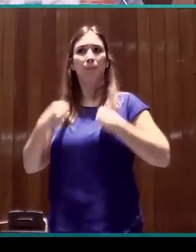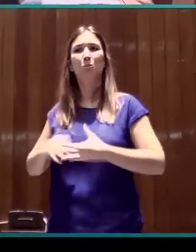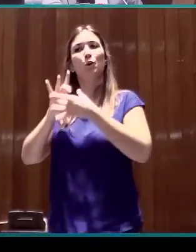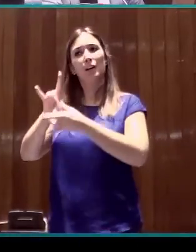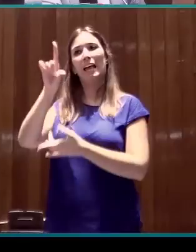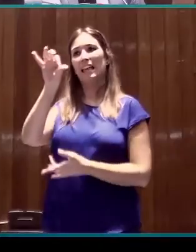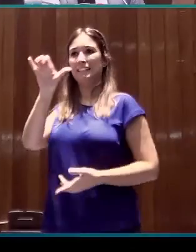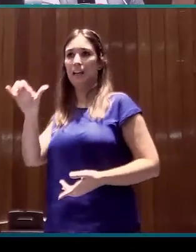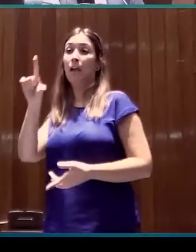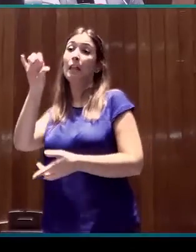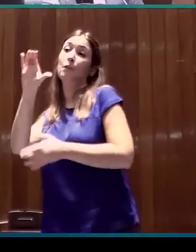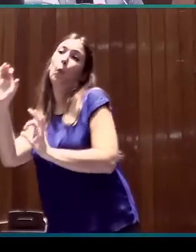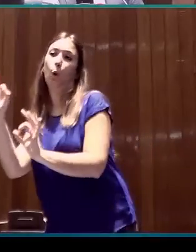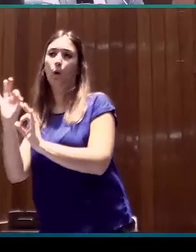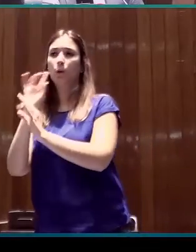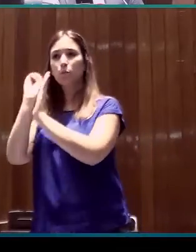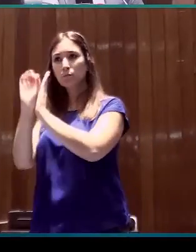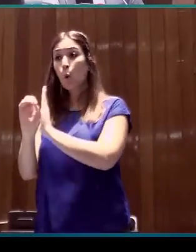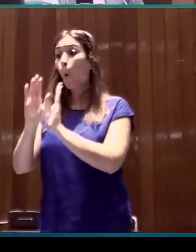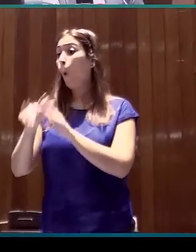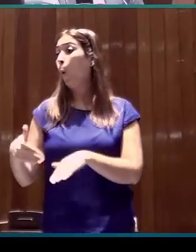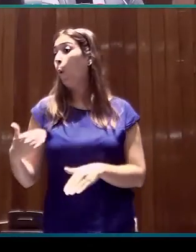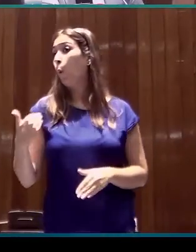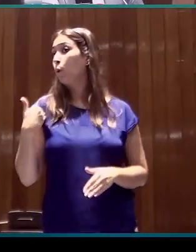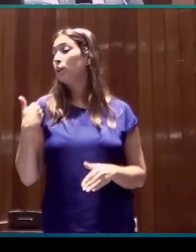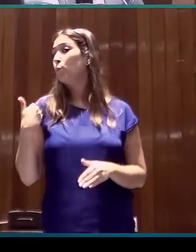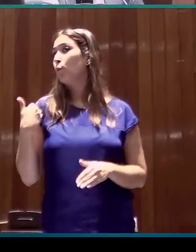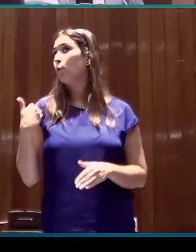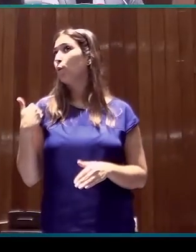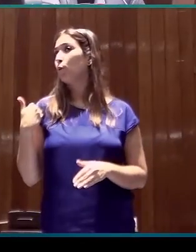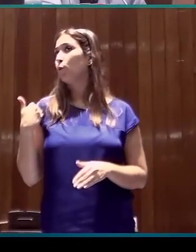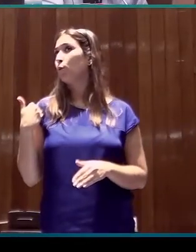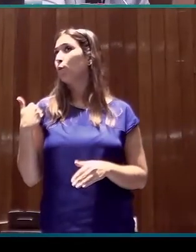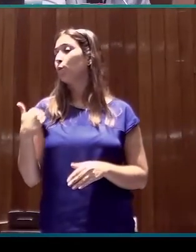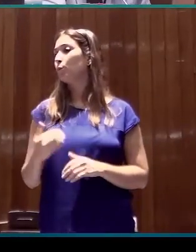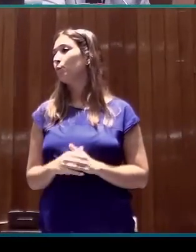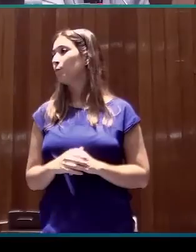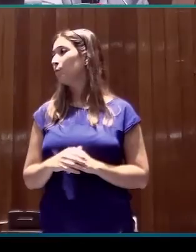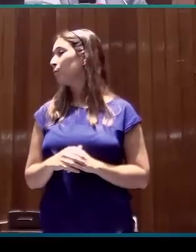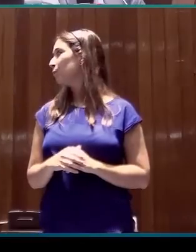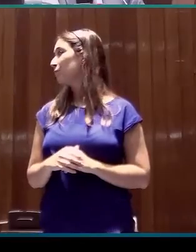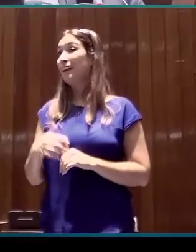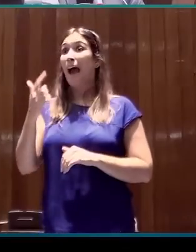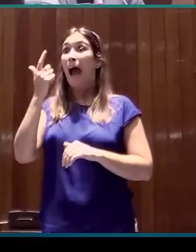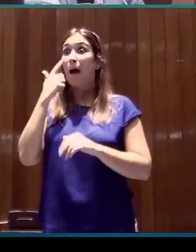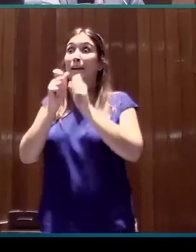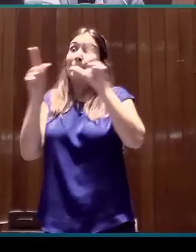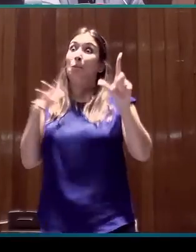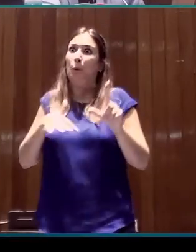la última incorporación que tenemos es, si se deja,